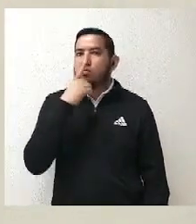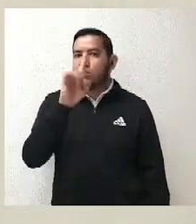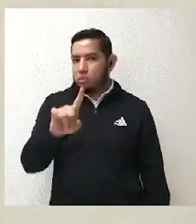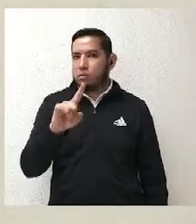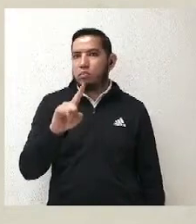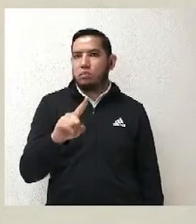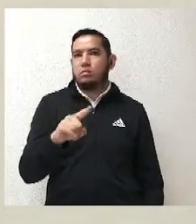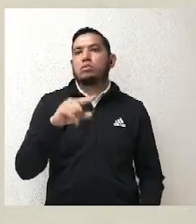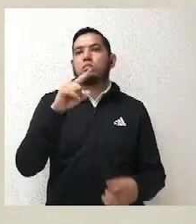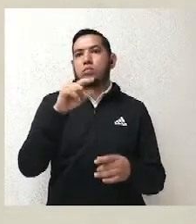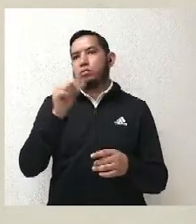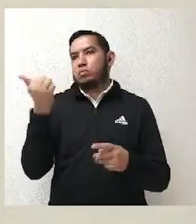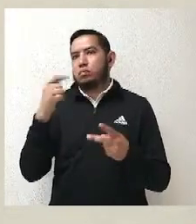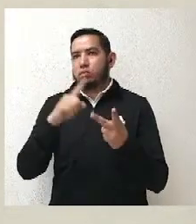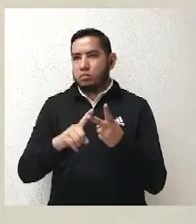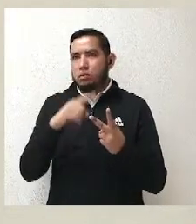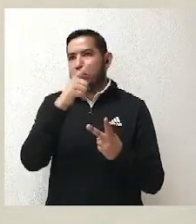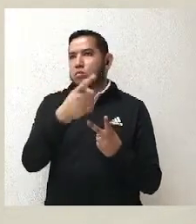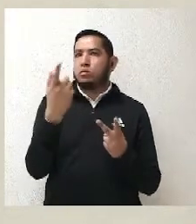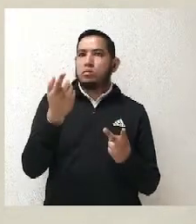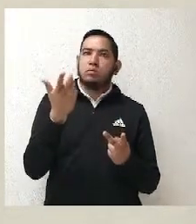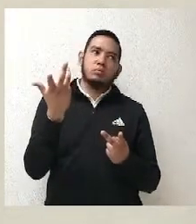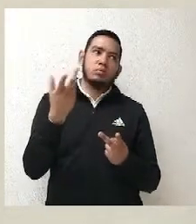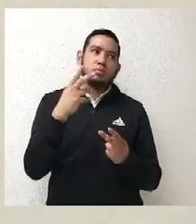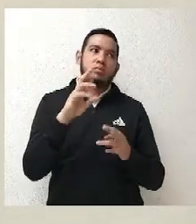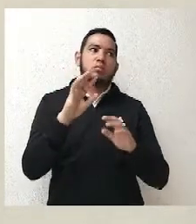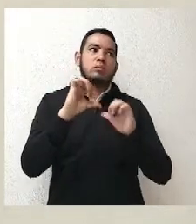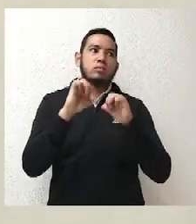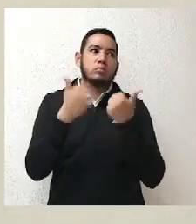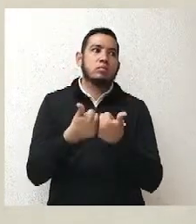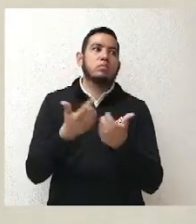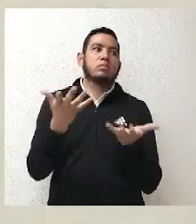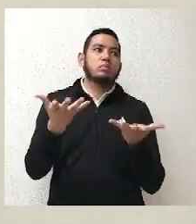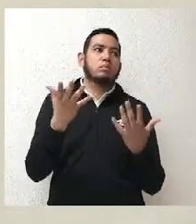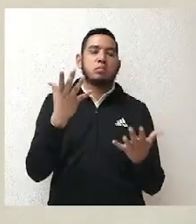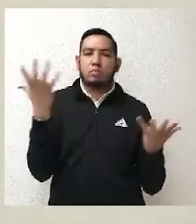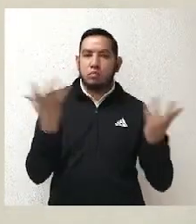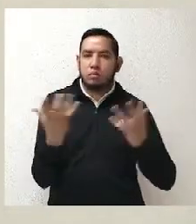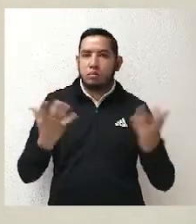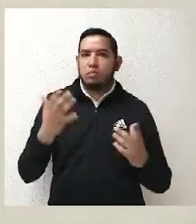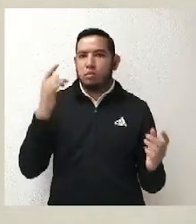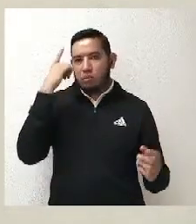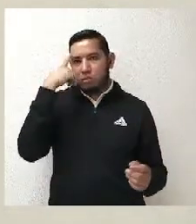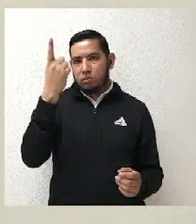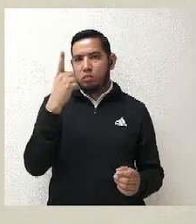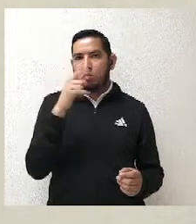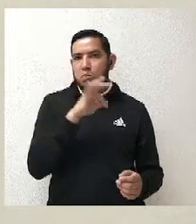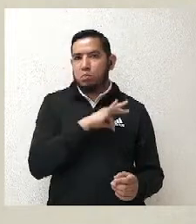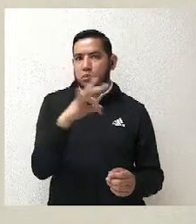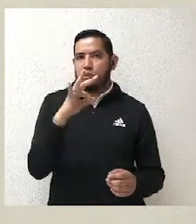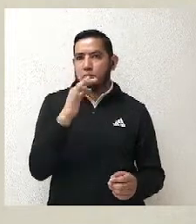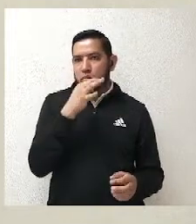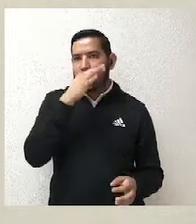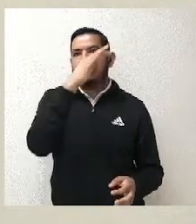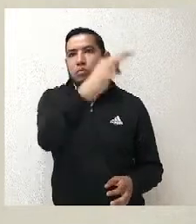ofrecimiento de pruebas que no lo tenemos tan claro. Entonces, también nosotros como secretarios tenemos la oportunidad de preguntarles, bueno, ¿y a qué se refiere esto?